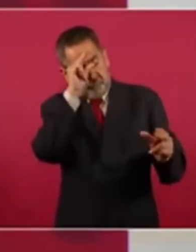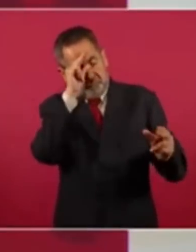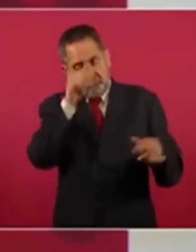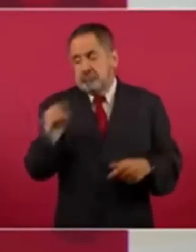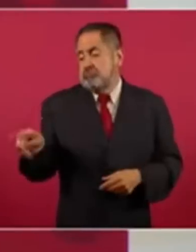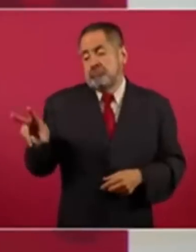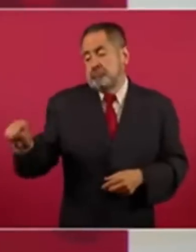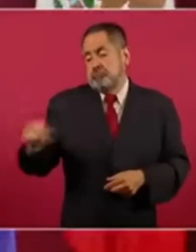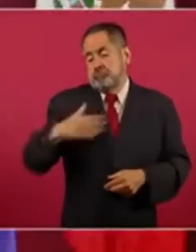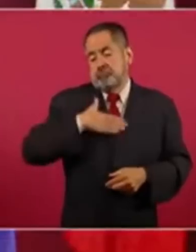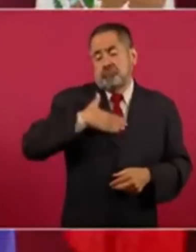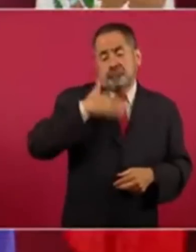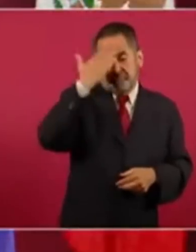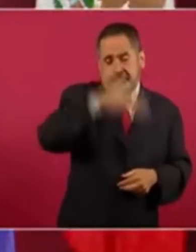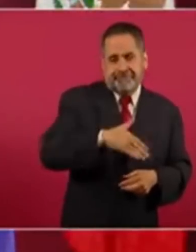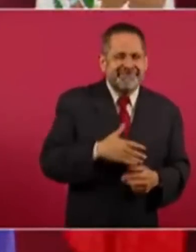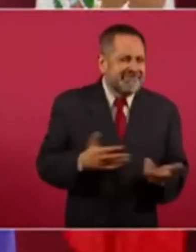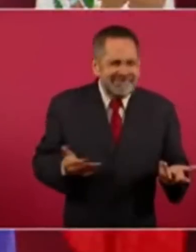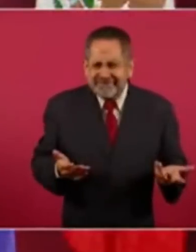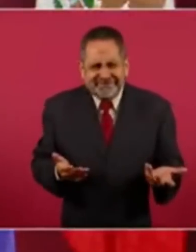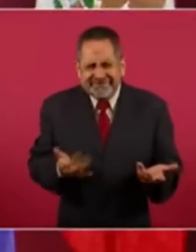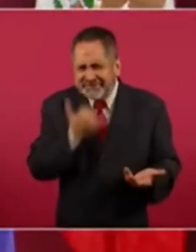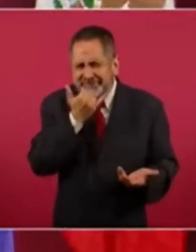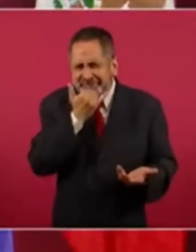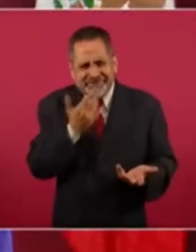los sabiondos,